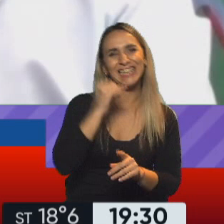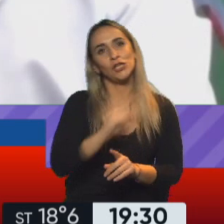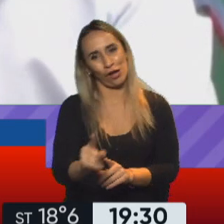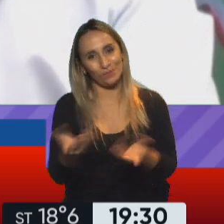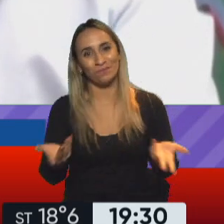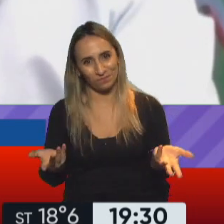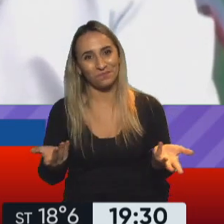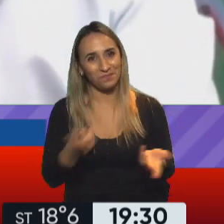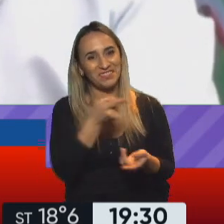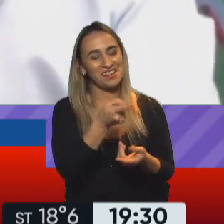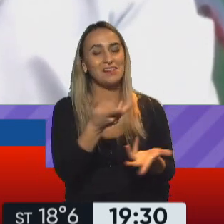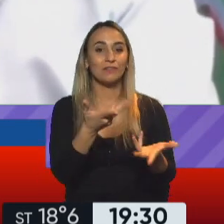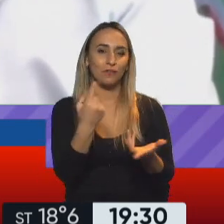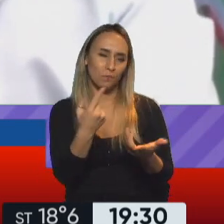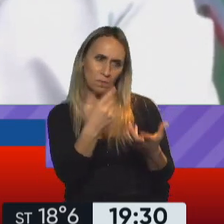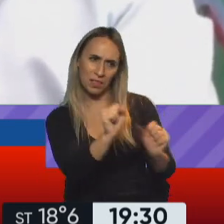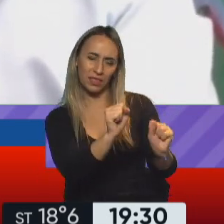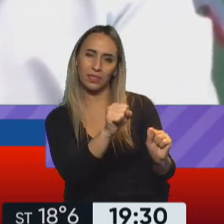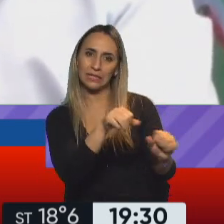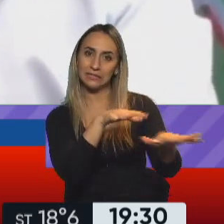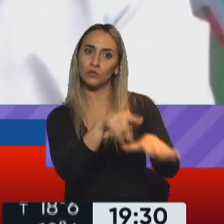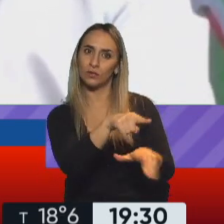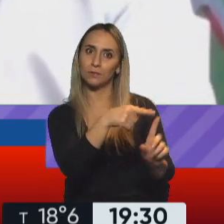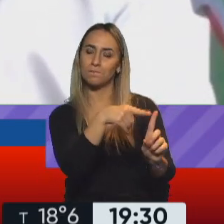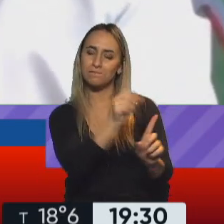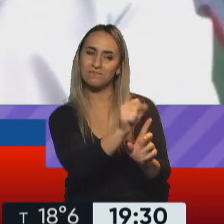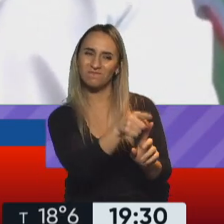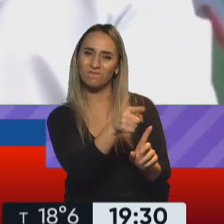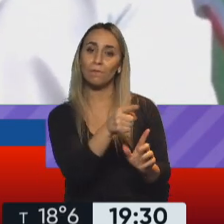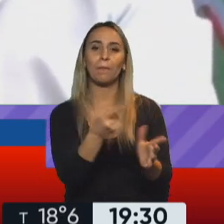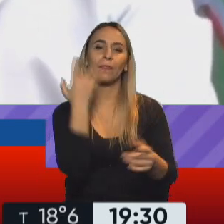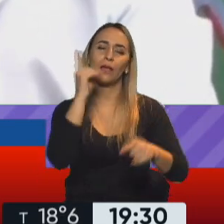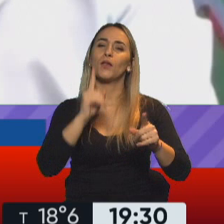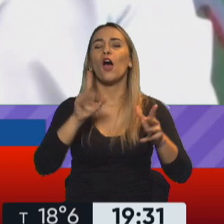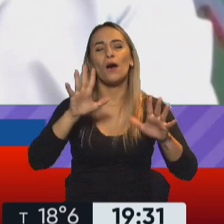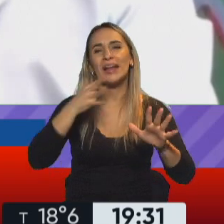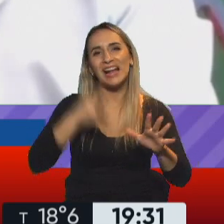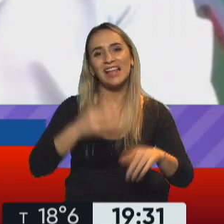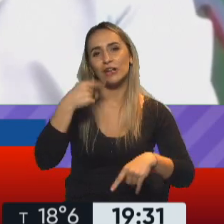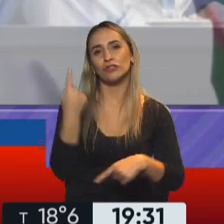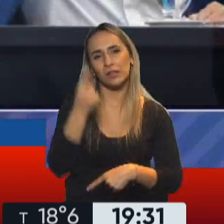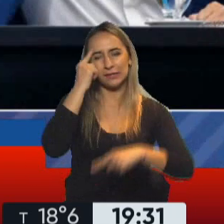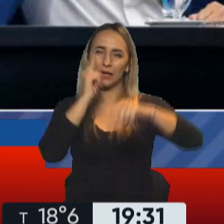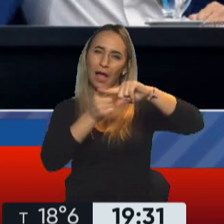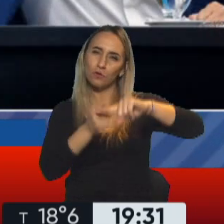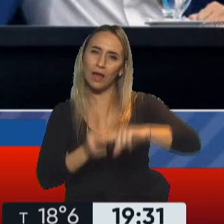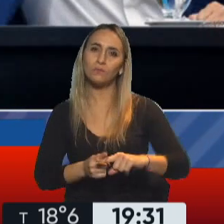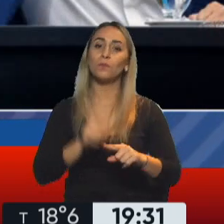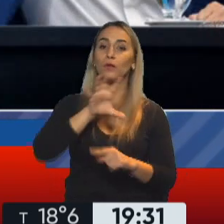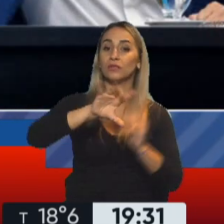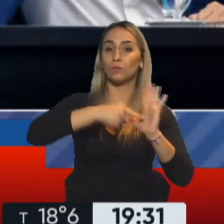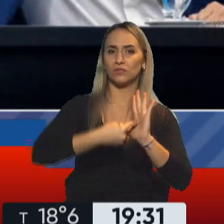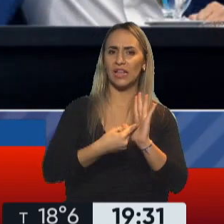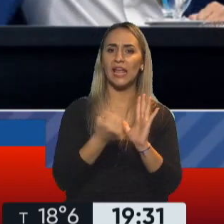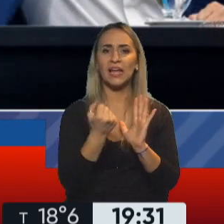que hemos detectado. Lo que creemos nosotros es que ya hemos vacunado, de acuerdo al cálculo teórico de las personas mayores de 70 años que tiene la provincia, una gran